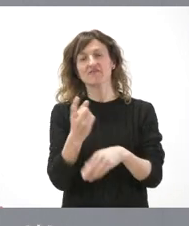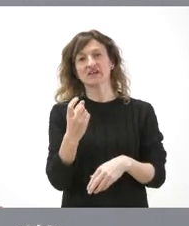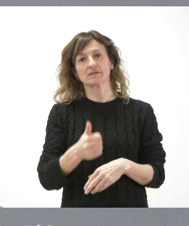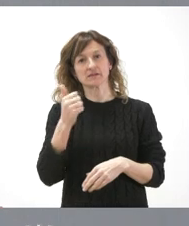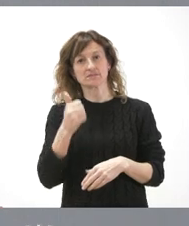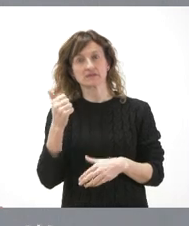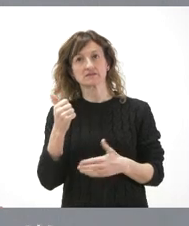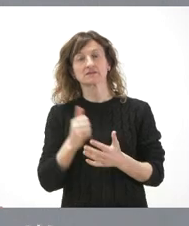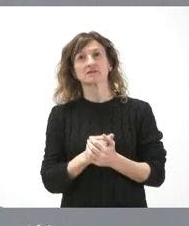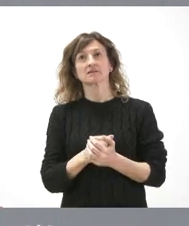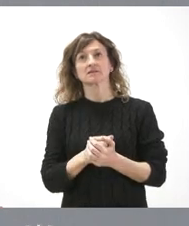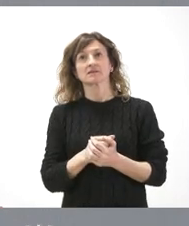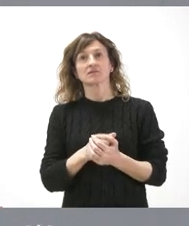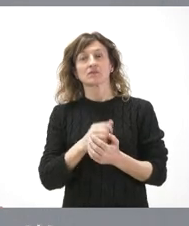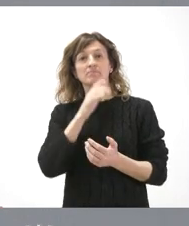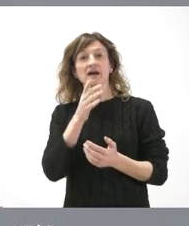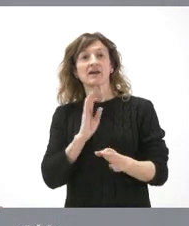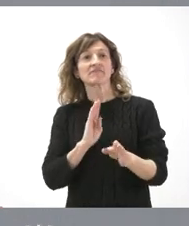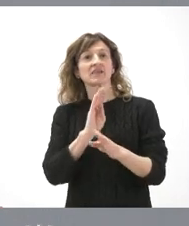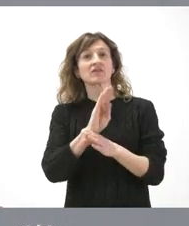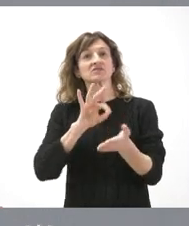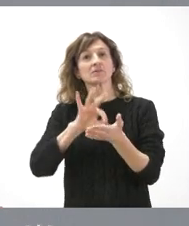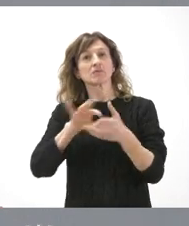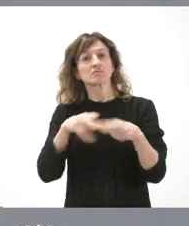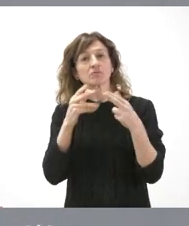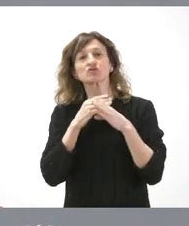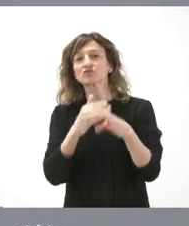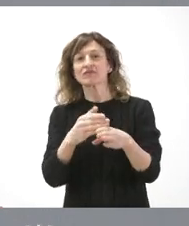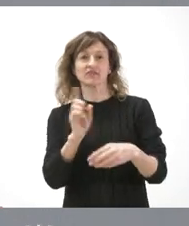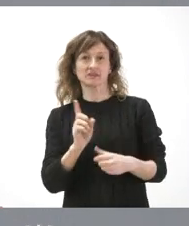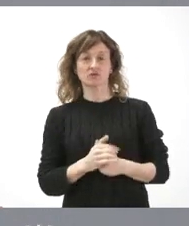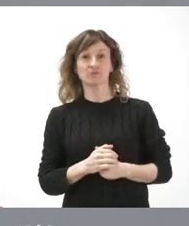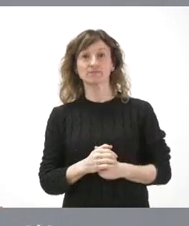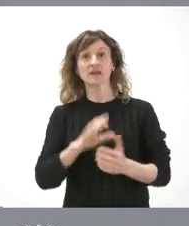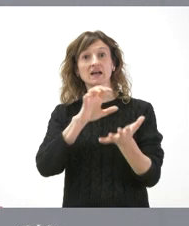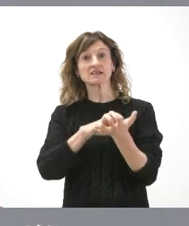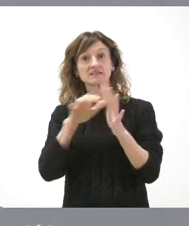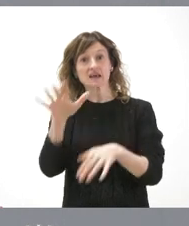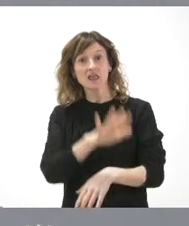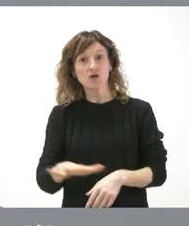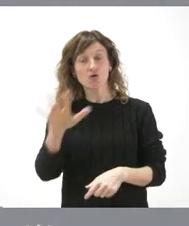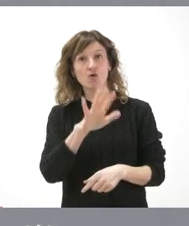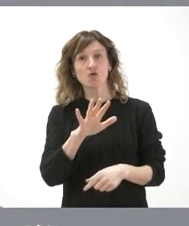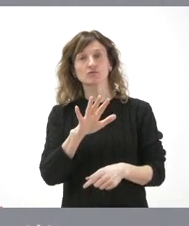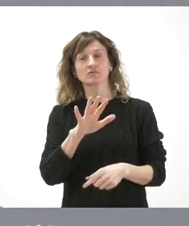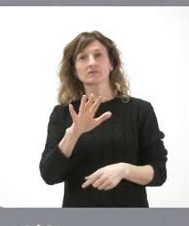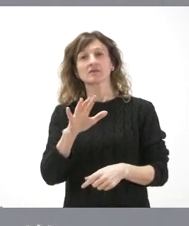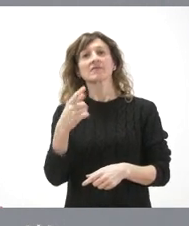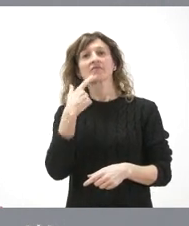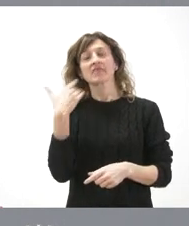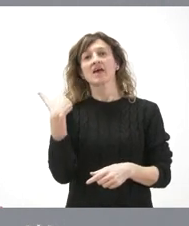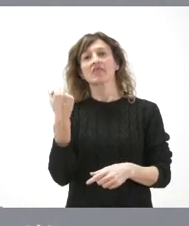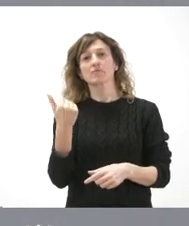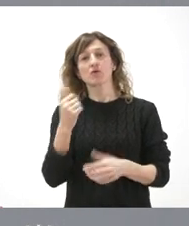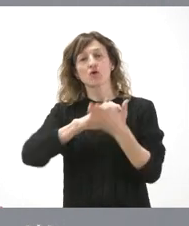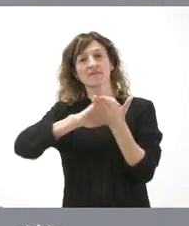infrafinanciadas. Las cantidades que tenemos para financiar los medios públicos son insuficientes. Y en el caso de Castilla y esta insuficiencia la ha señalado muy bien recientemente en